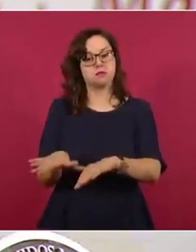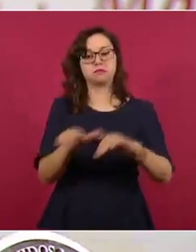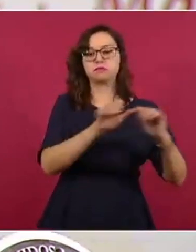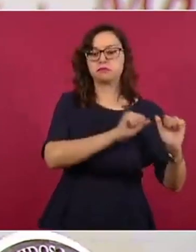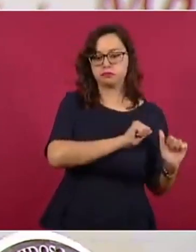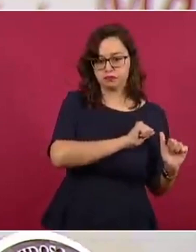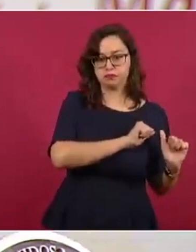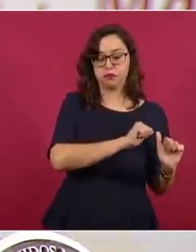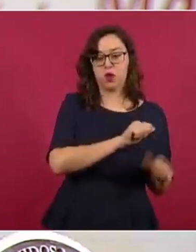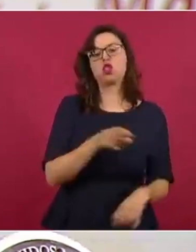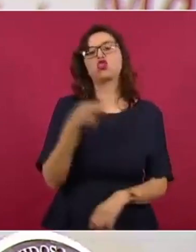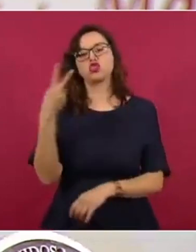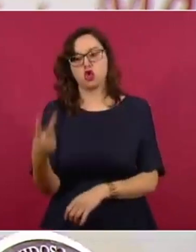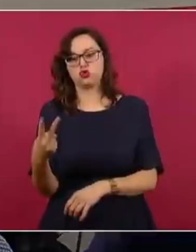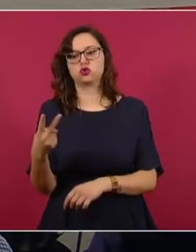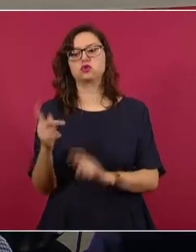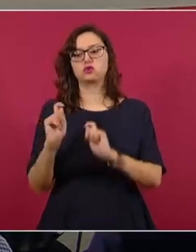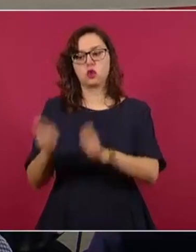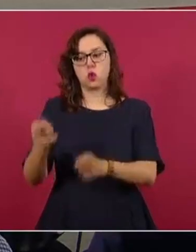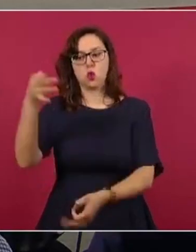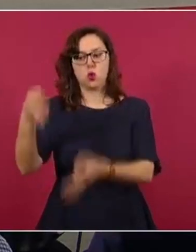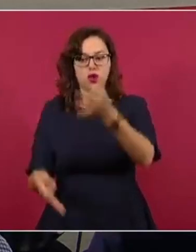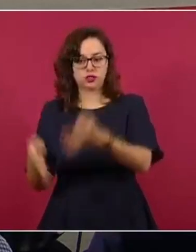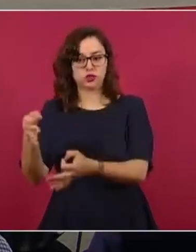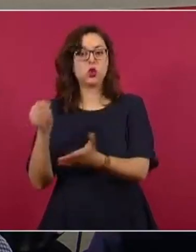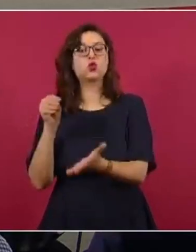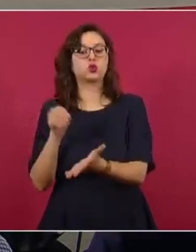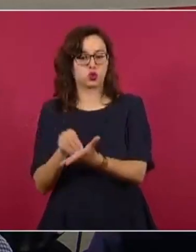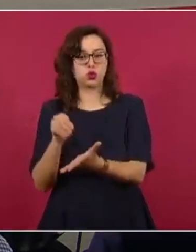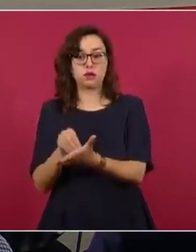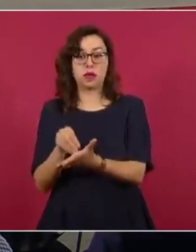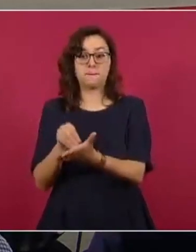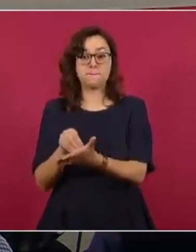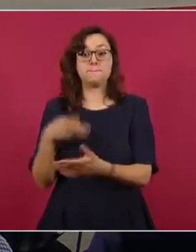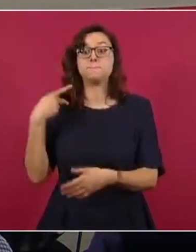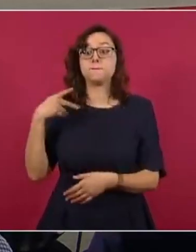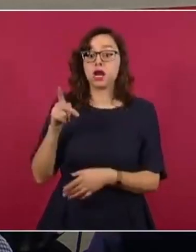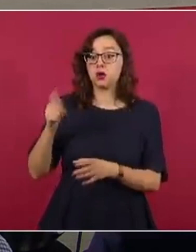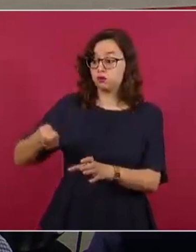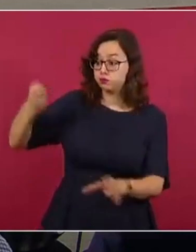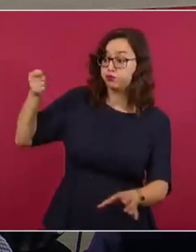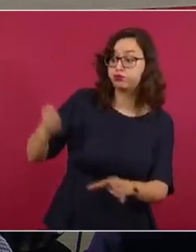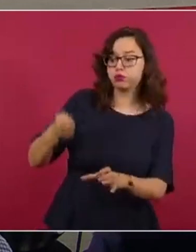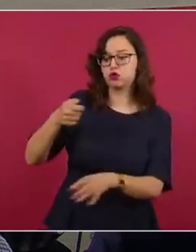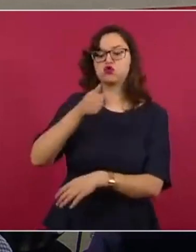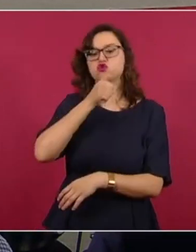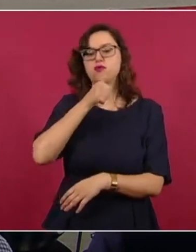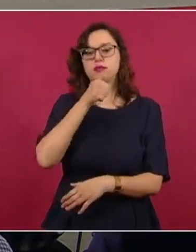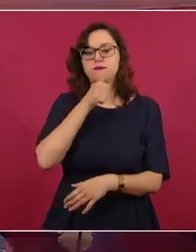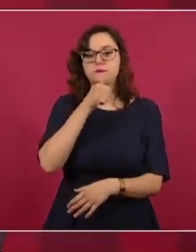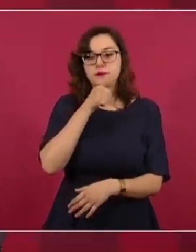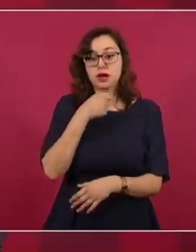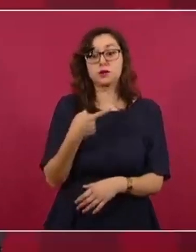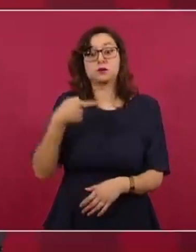ejercen sus cargos, pero aclaro que en ninguno de los casos fueron denuncias presentadas